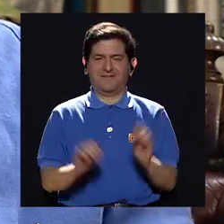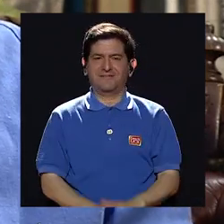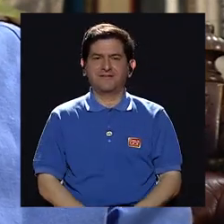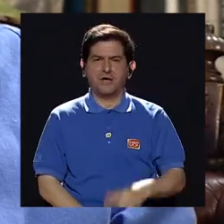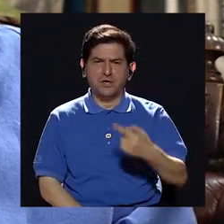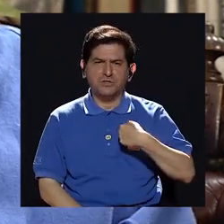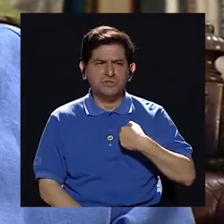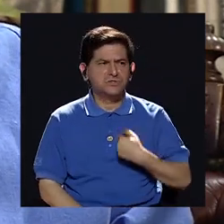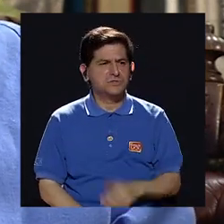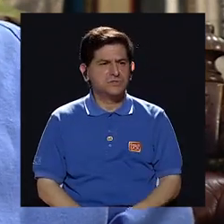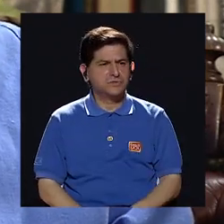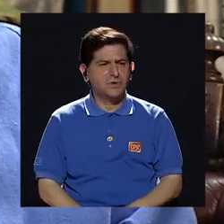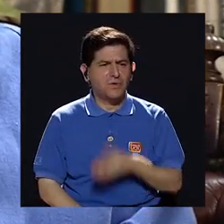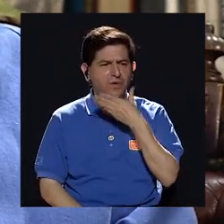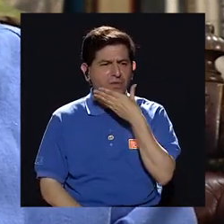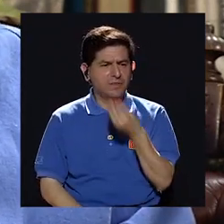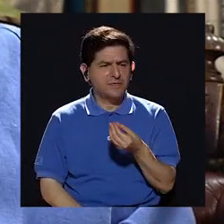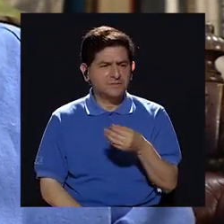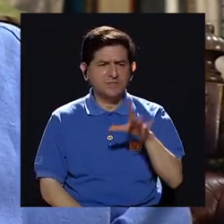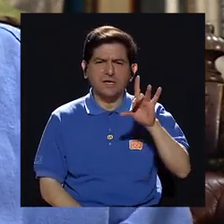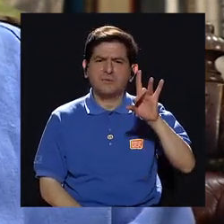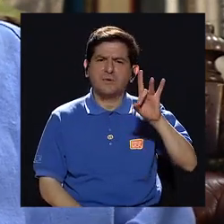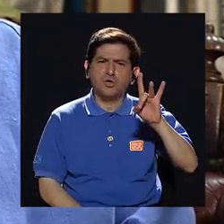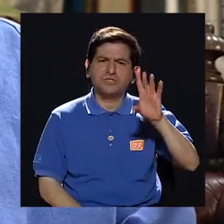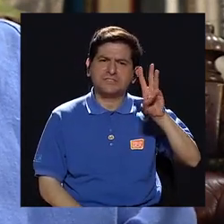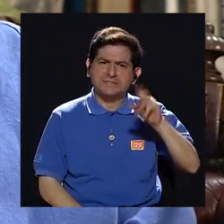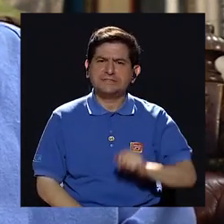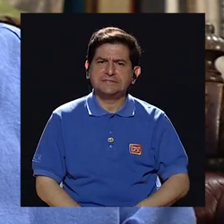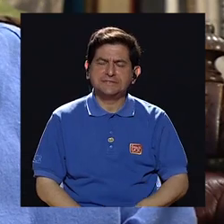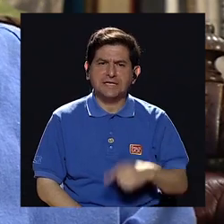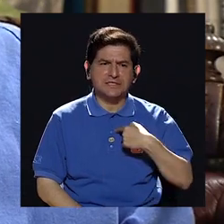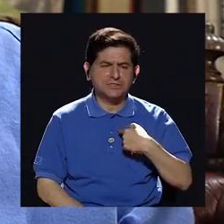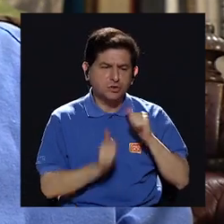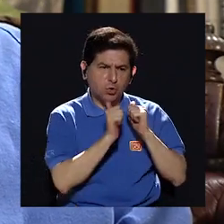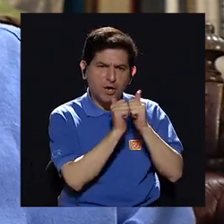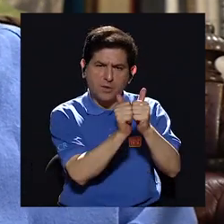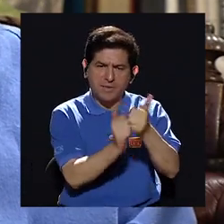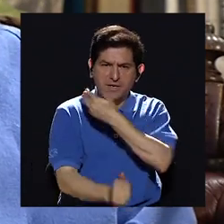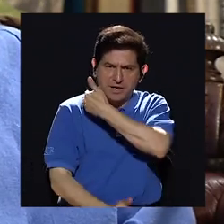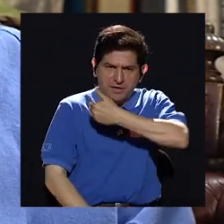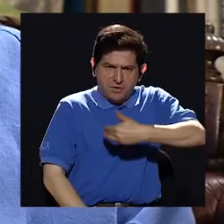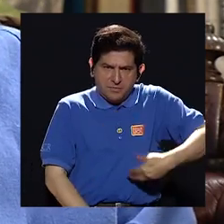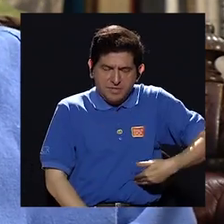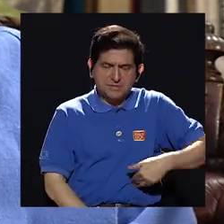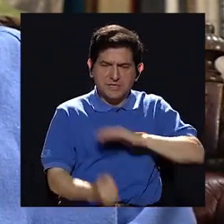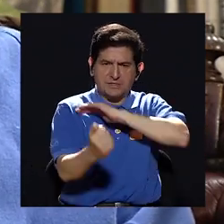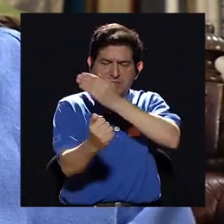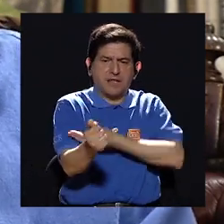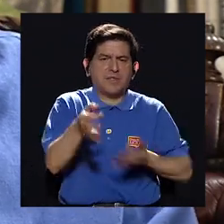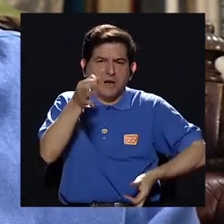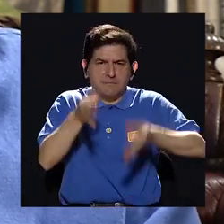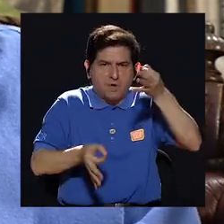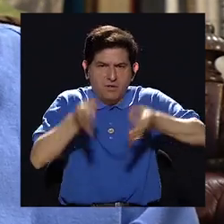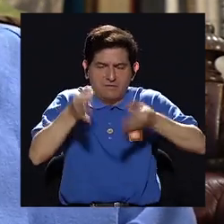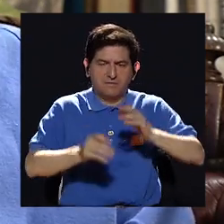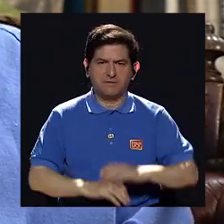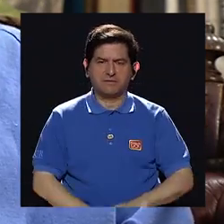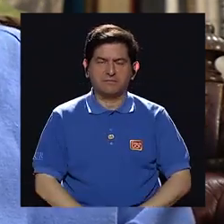hoy en diciembre del 86 me hago acompañar del presidente del Poder Judicial,